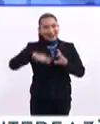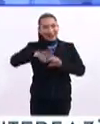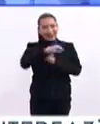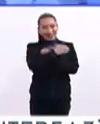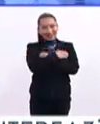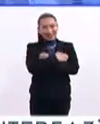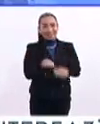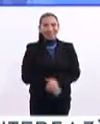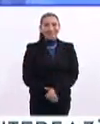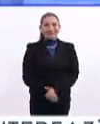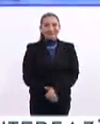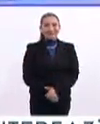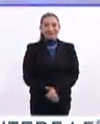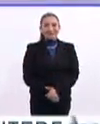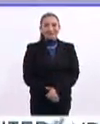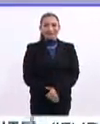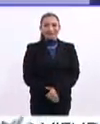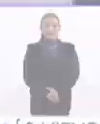ámbito educativo.